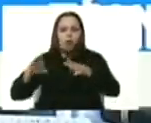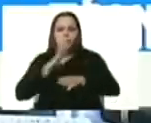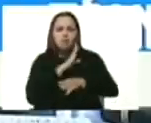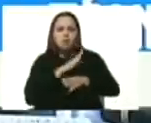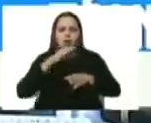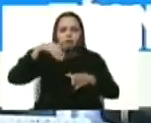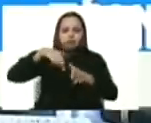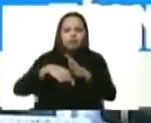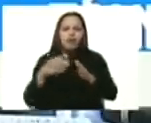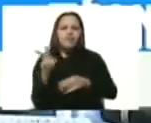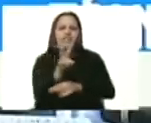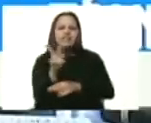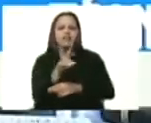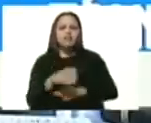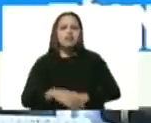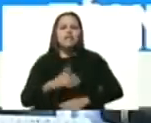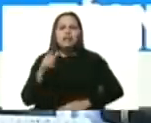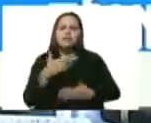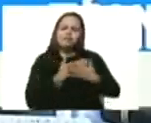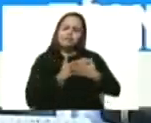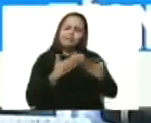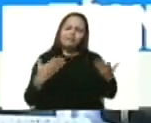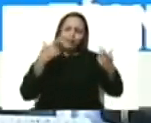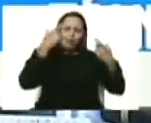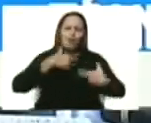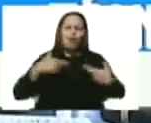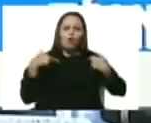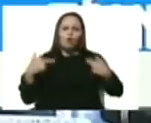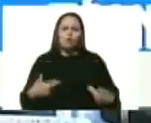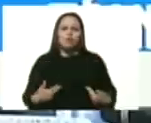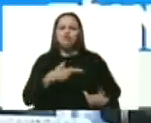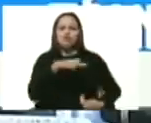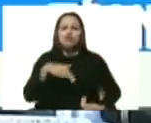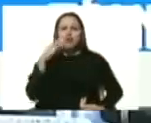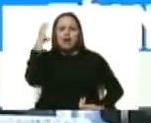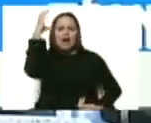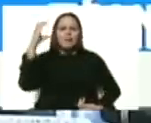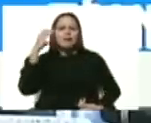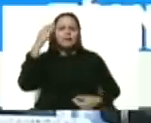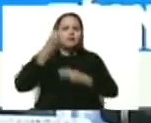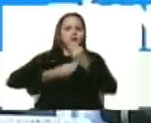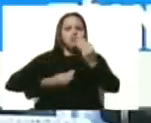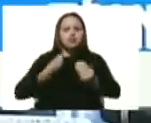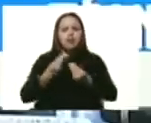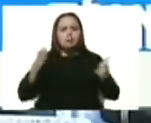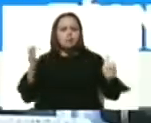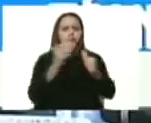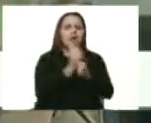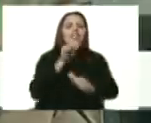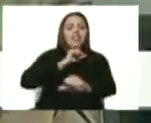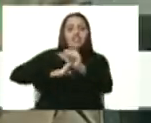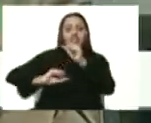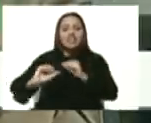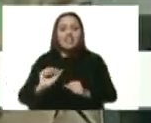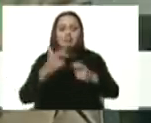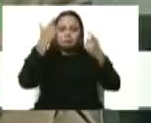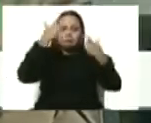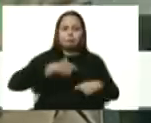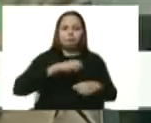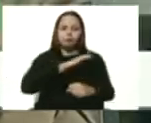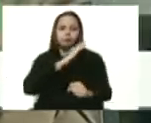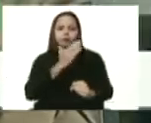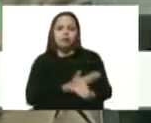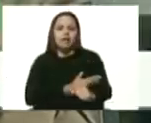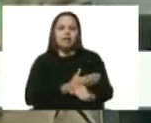principalmente en nuestros gentilicios, en lo que somos capaces de hacer los venezolanos para defender nuestra hidalguía, para defender